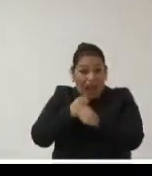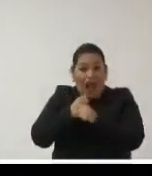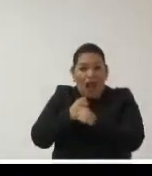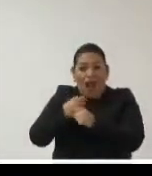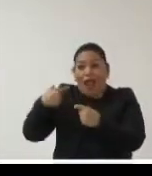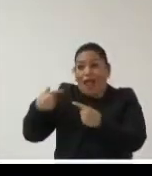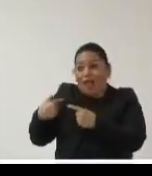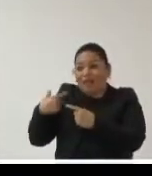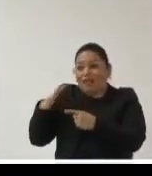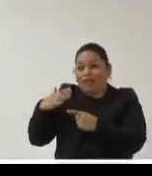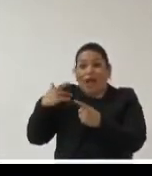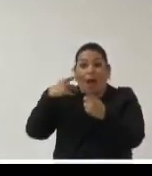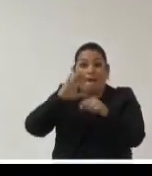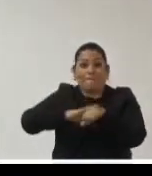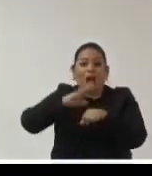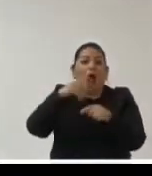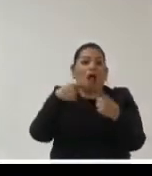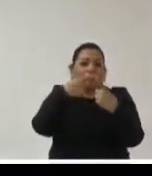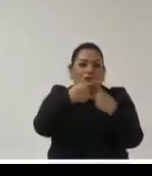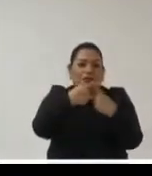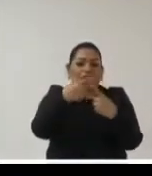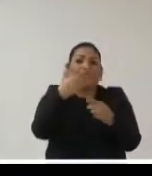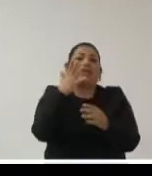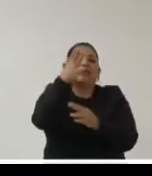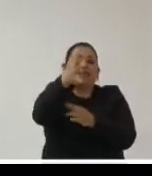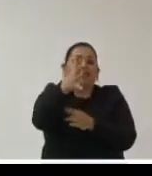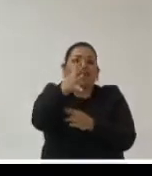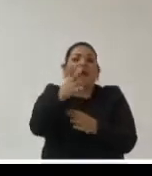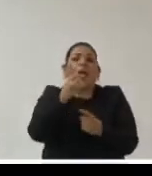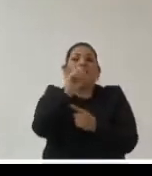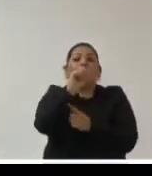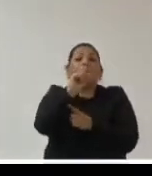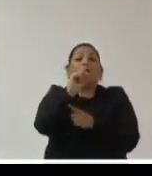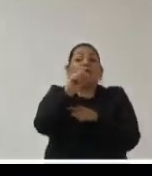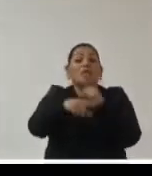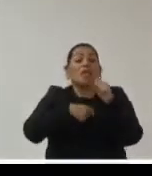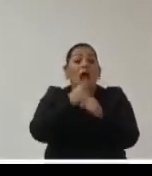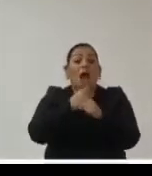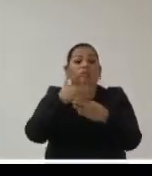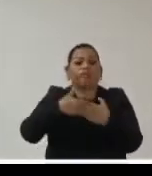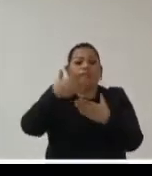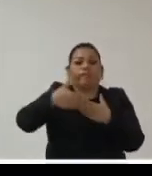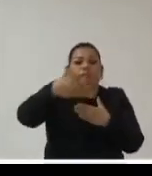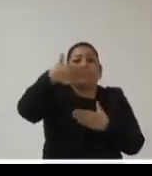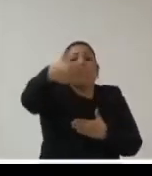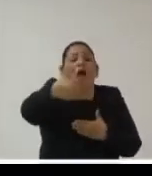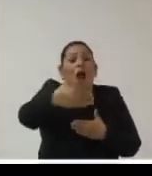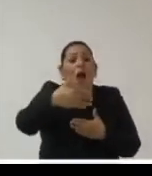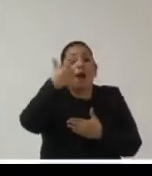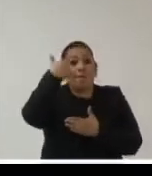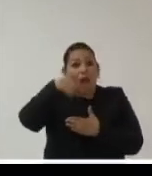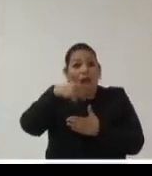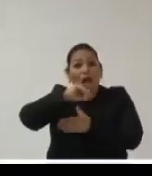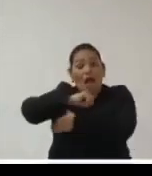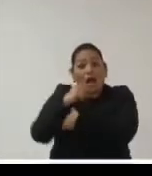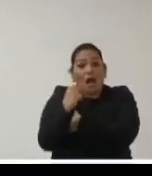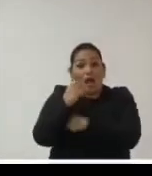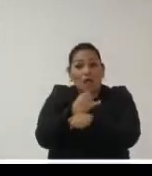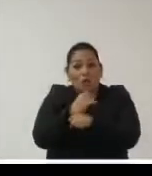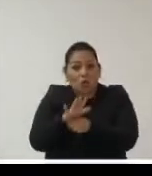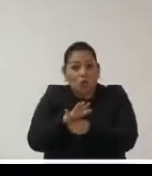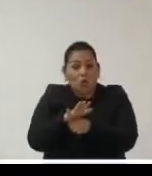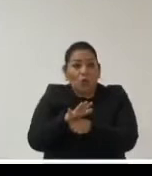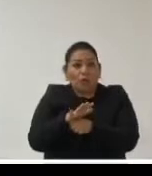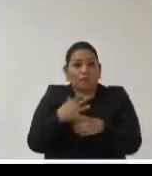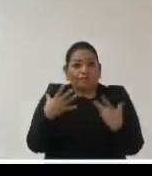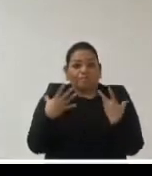digo con una década de retraso Daniel nos mostraba en su ciclo de en sus